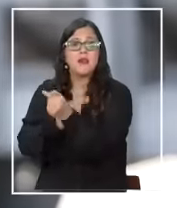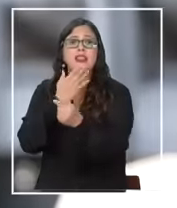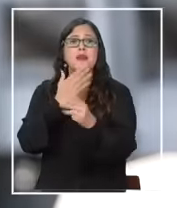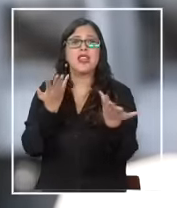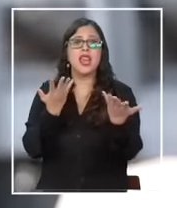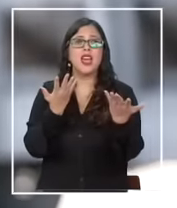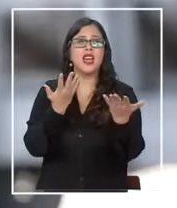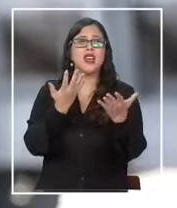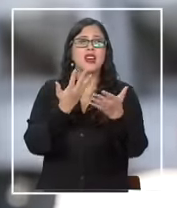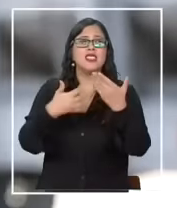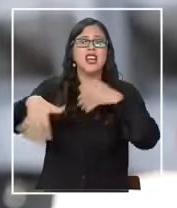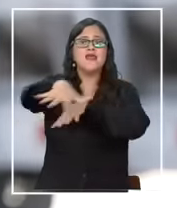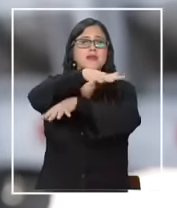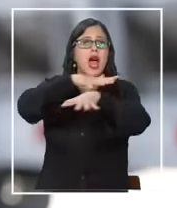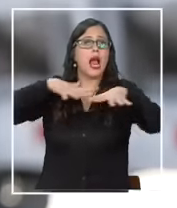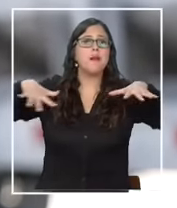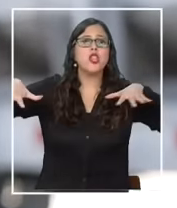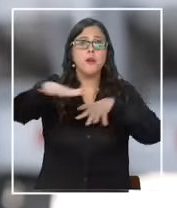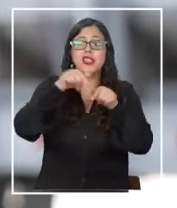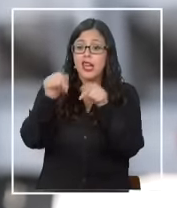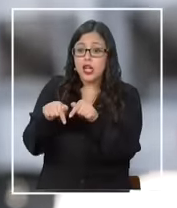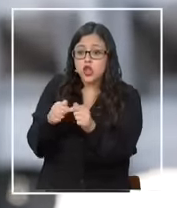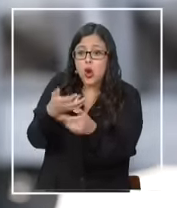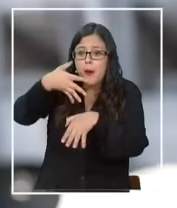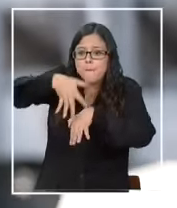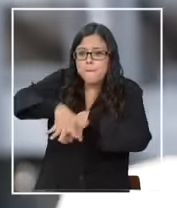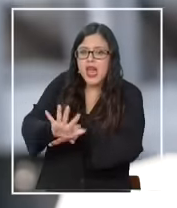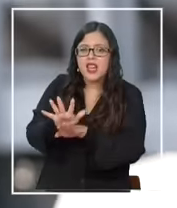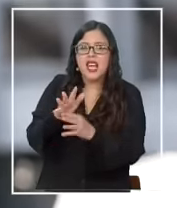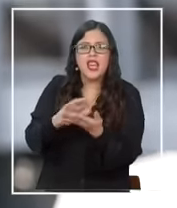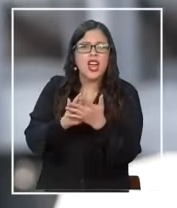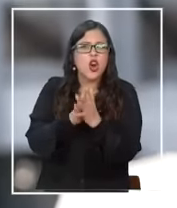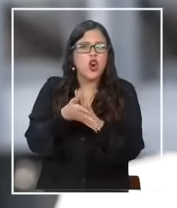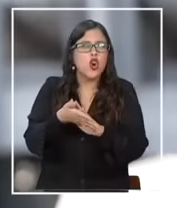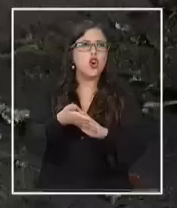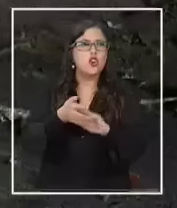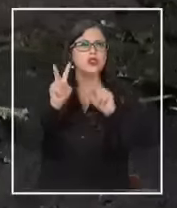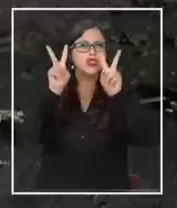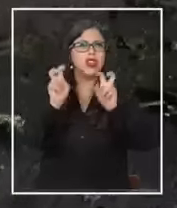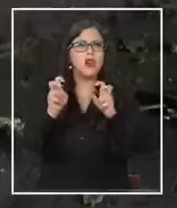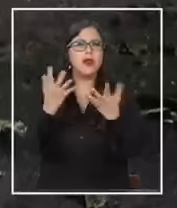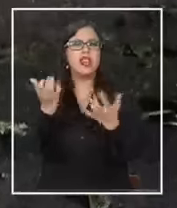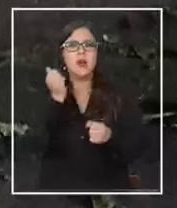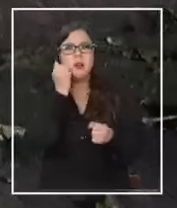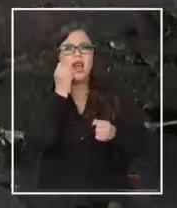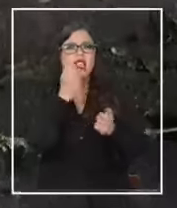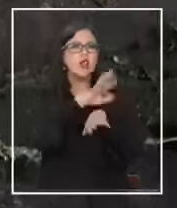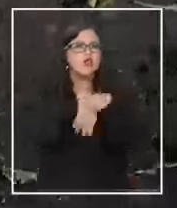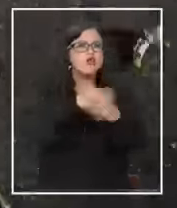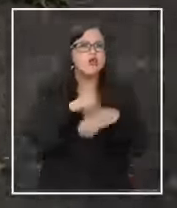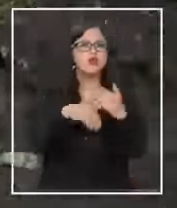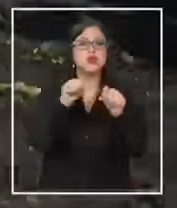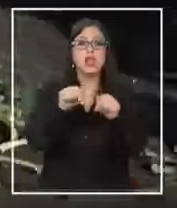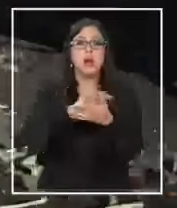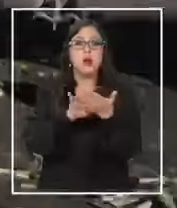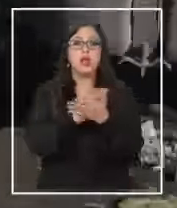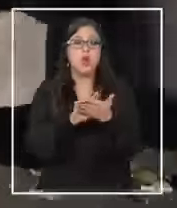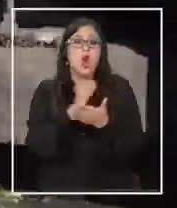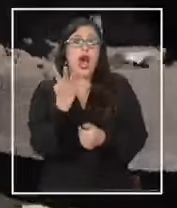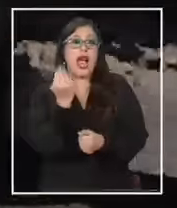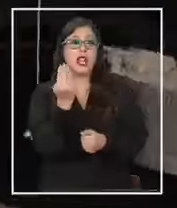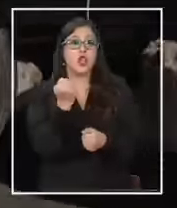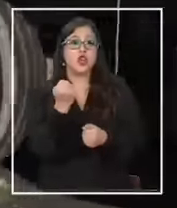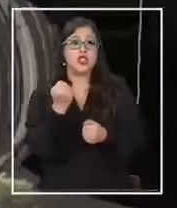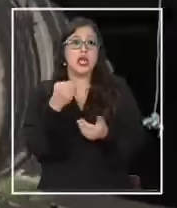normalmente va mezclado con basura con plástico con todo lo que son los desechos humanos y eso genera el gas metano y acá al hacer 14 toneladas que es el